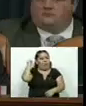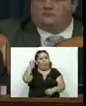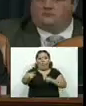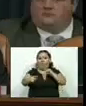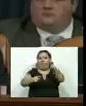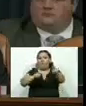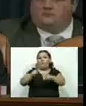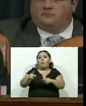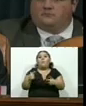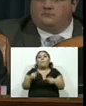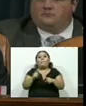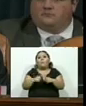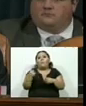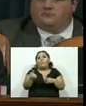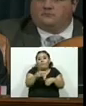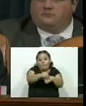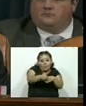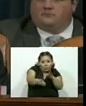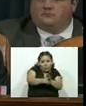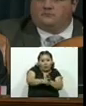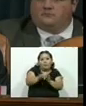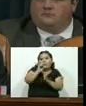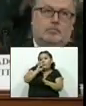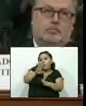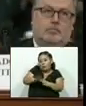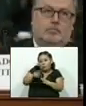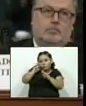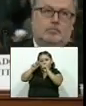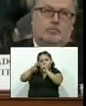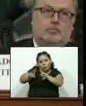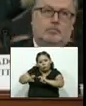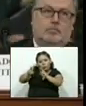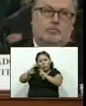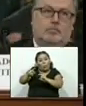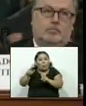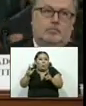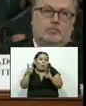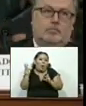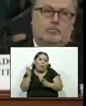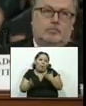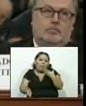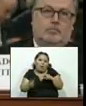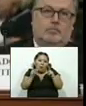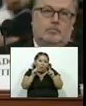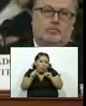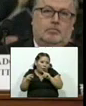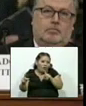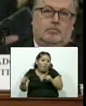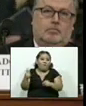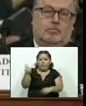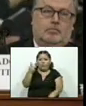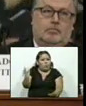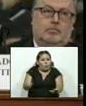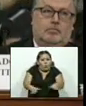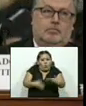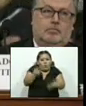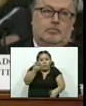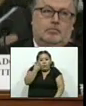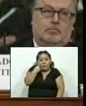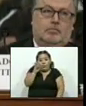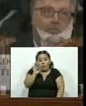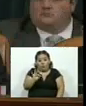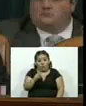sin embargo los republicanos afirman que esta investigación se basa en rumores y critican la falta de testigos que hayan